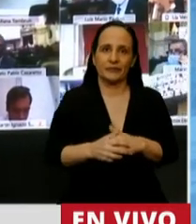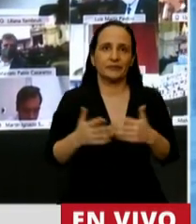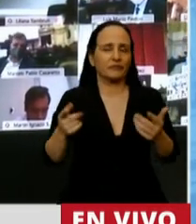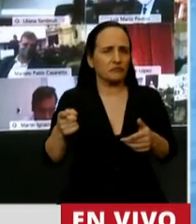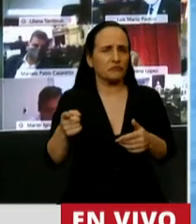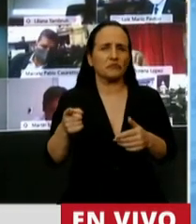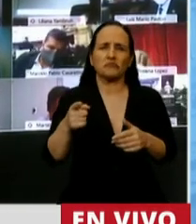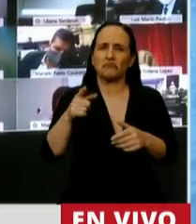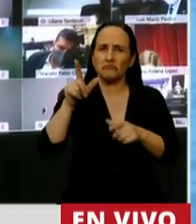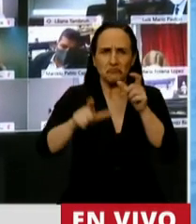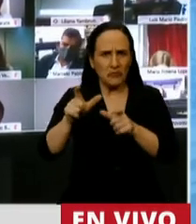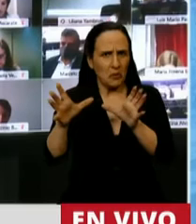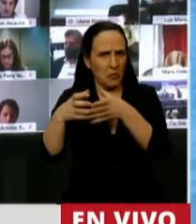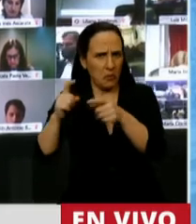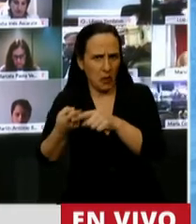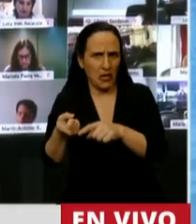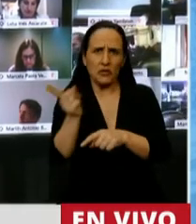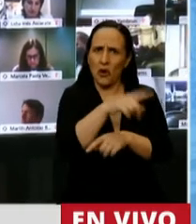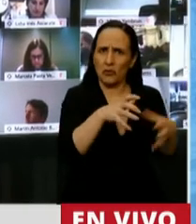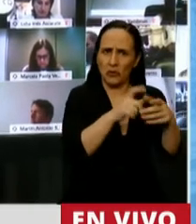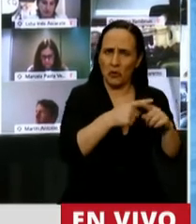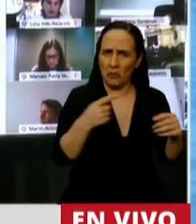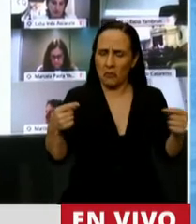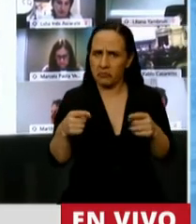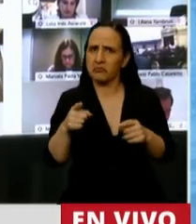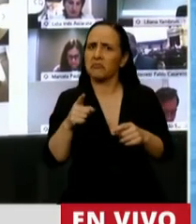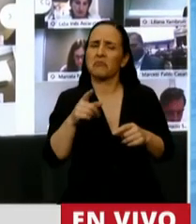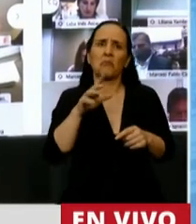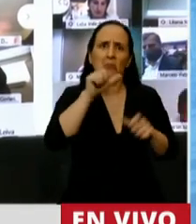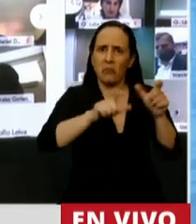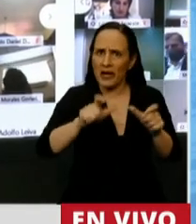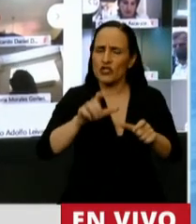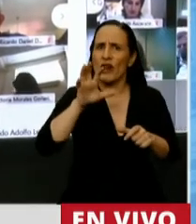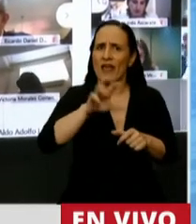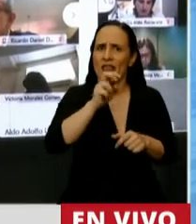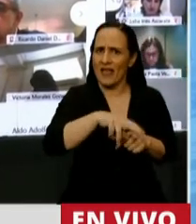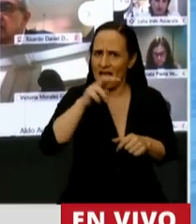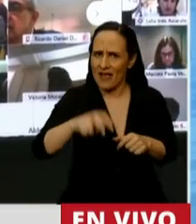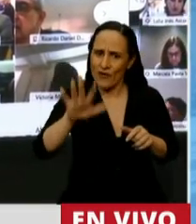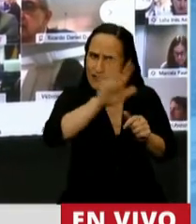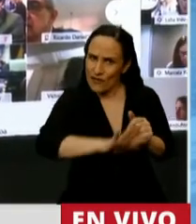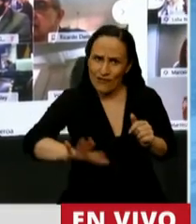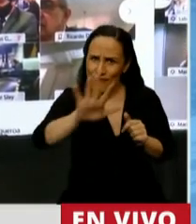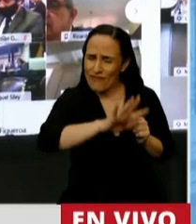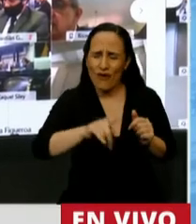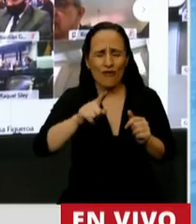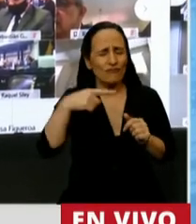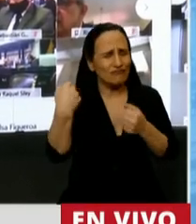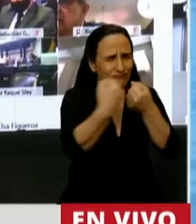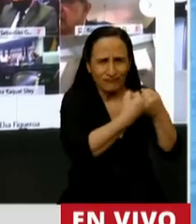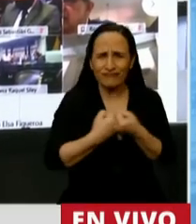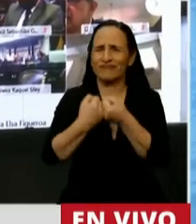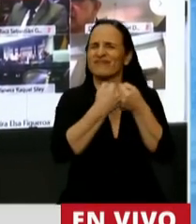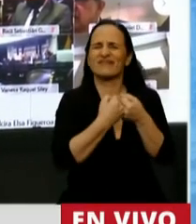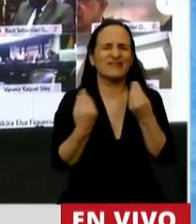Simpatizantes y adversarios, si el pueblo de Nauquén y de la región de la confluencia coinciden sin ninguna duda